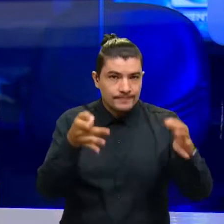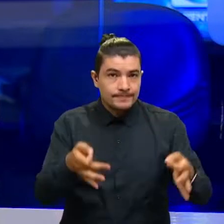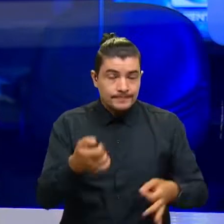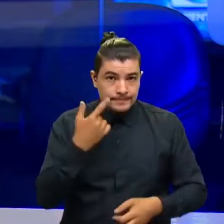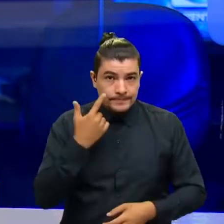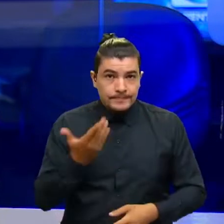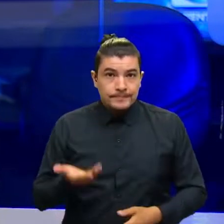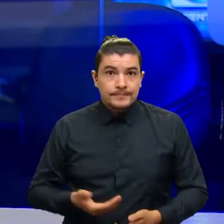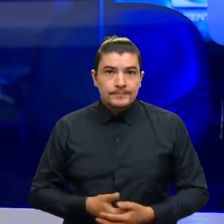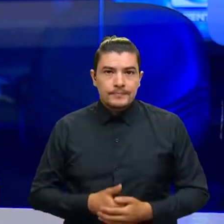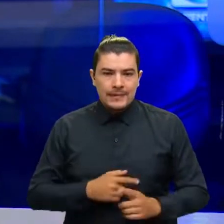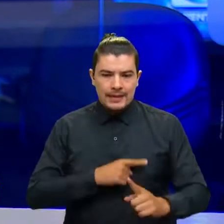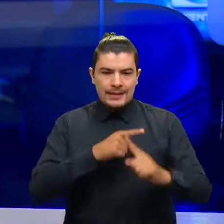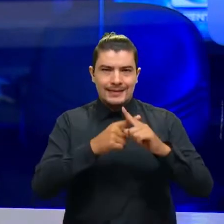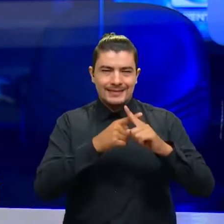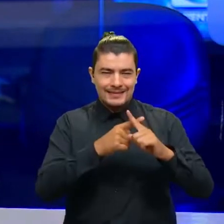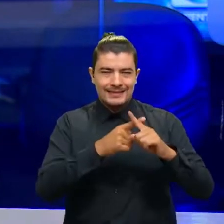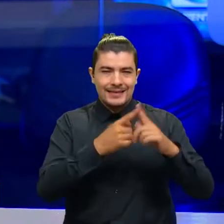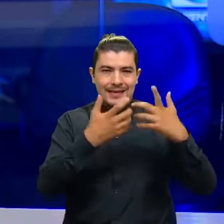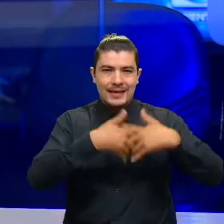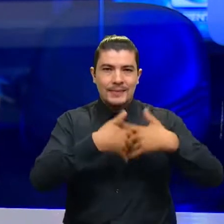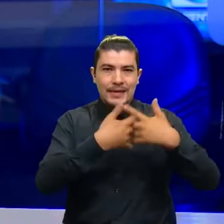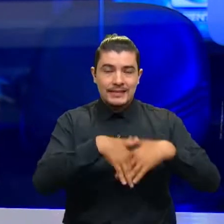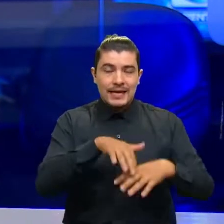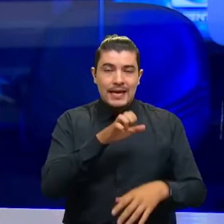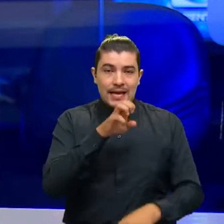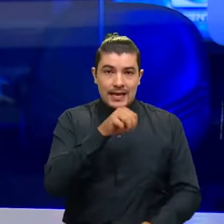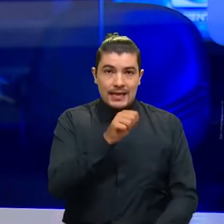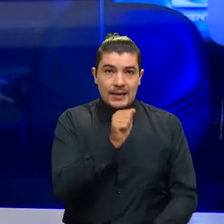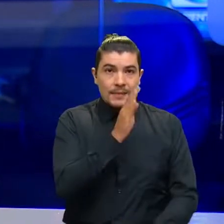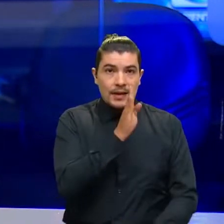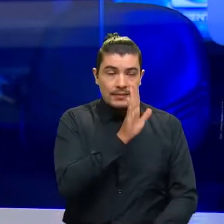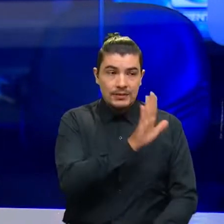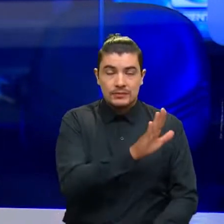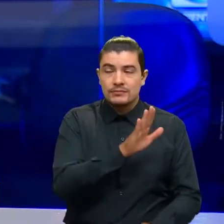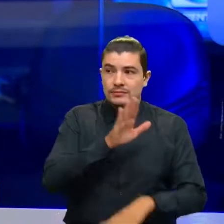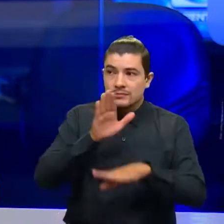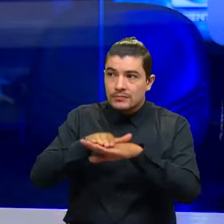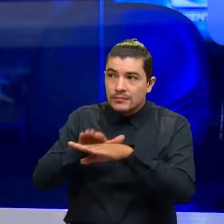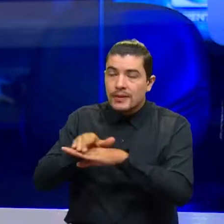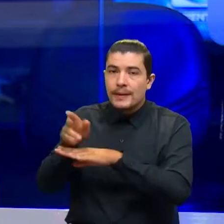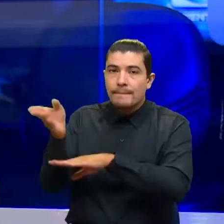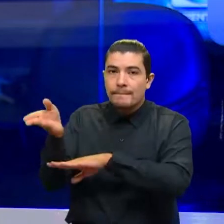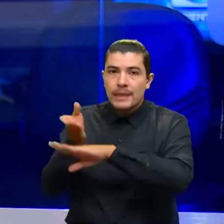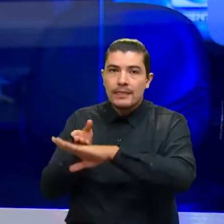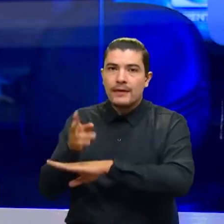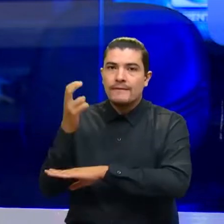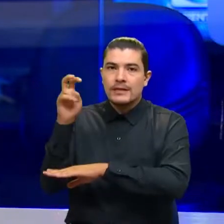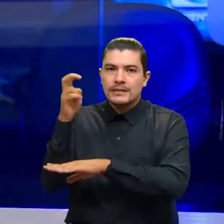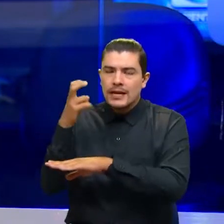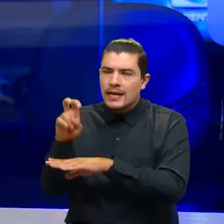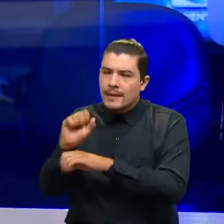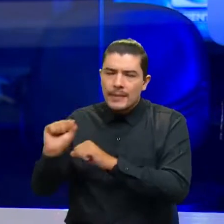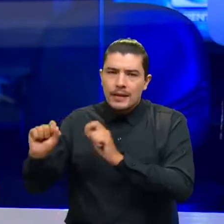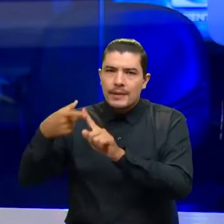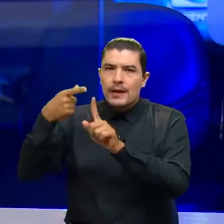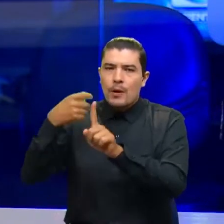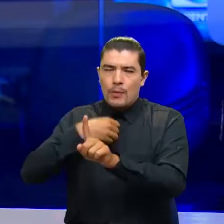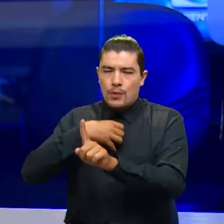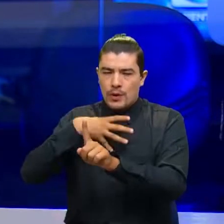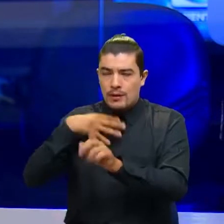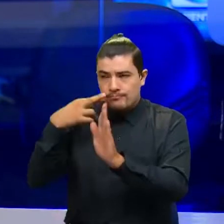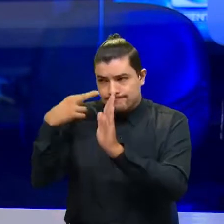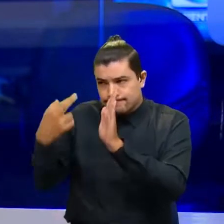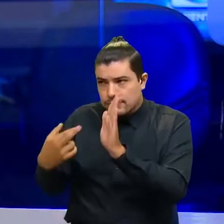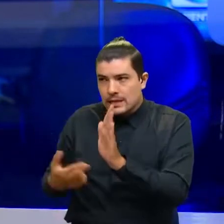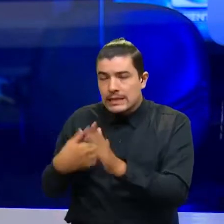el exgerente de la empresa de aseo de Bucaramanga, la EMAP, le pidió a la Fiscalía un principio de oportunidad que pudiera servir en el llegado caso como